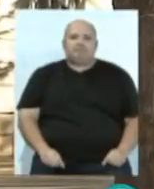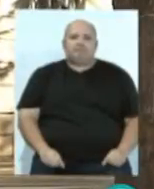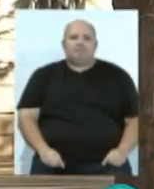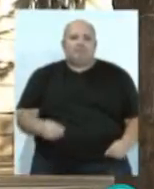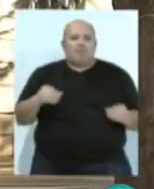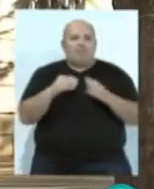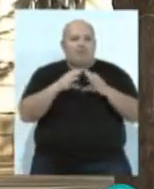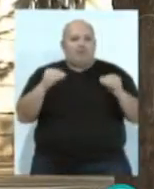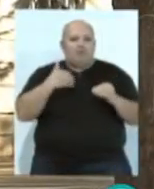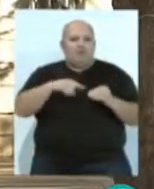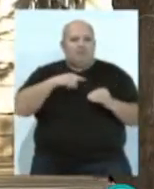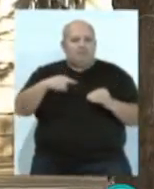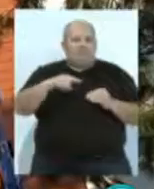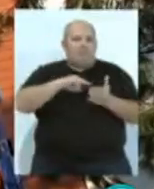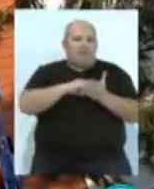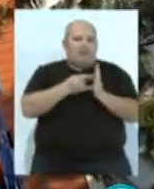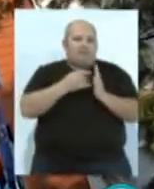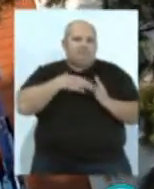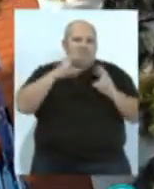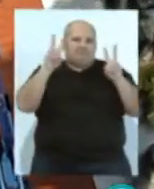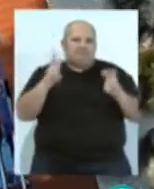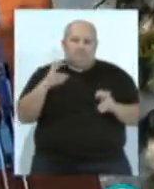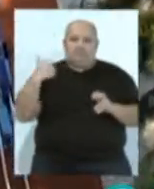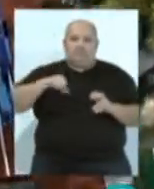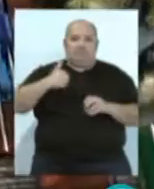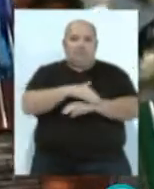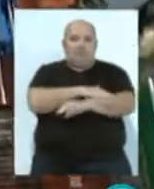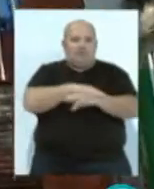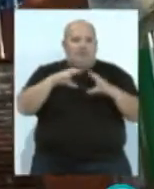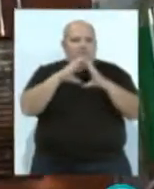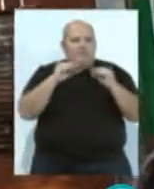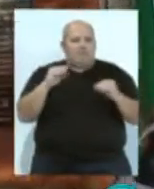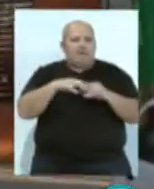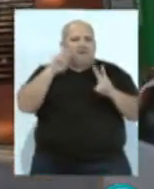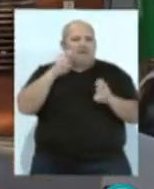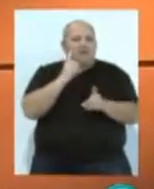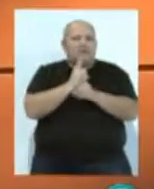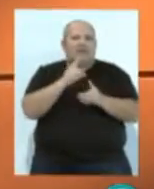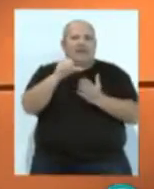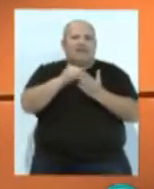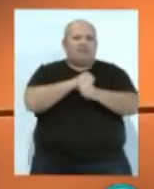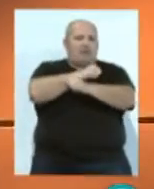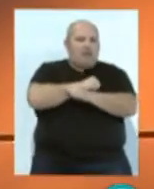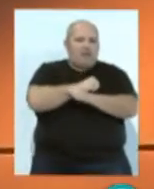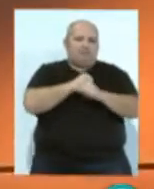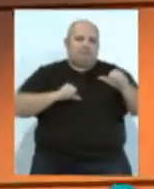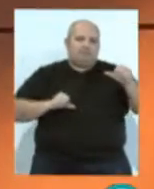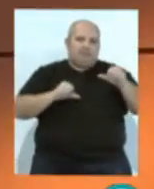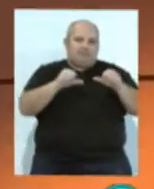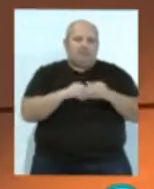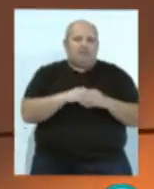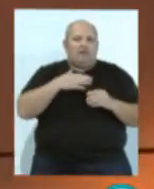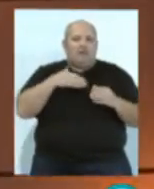La Junta de Andalucía ha activado este lunes el plan de choque aprobado por el Gobierno autonómico contra las listas de espera en la sanidad pública.